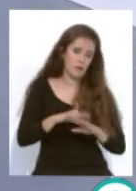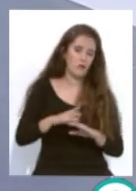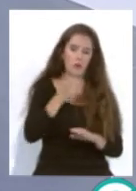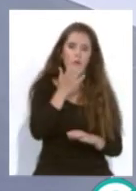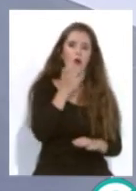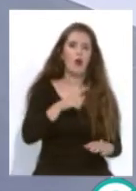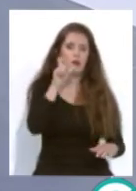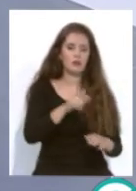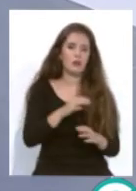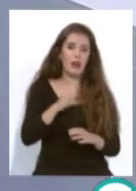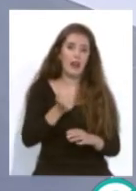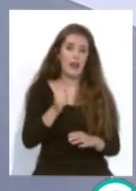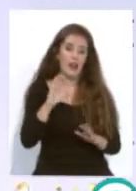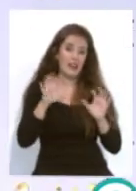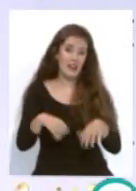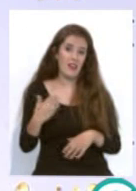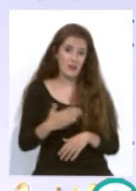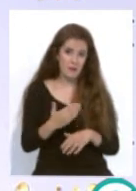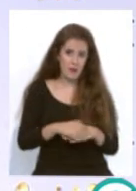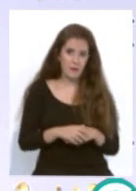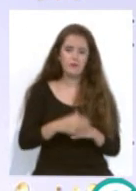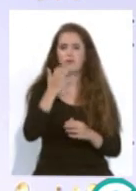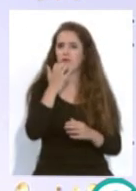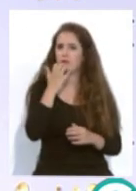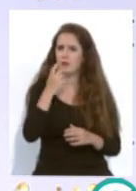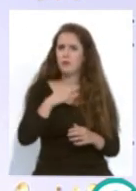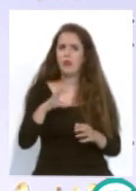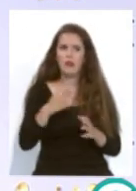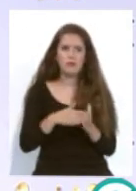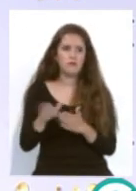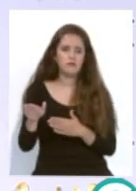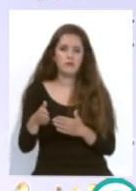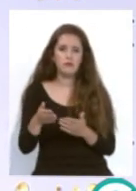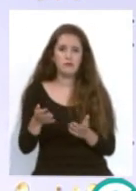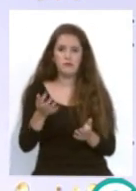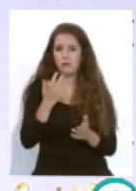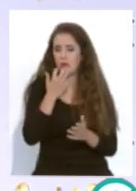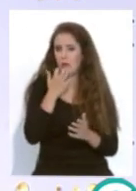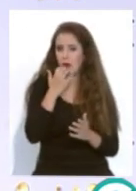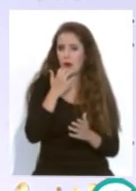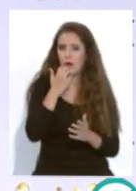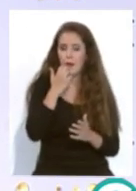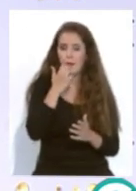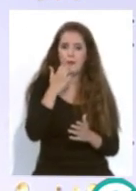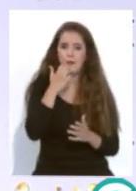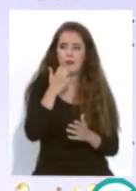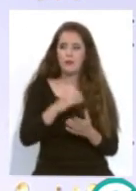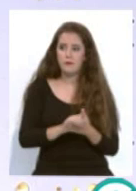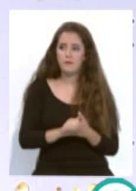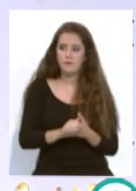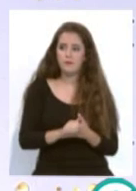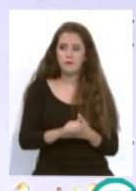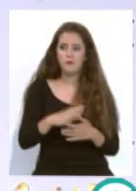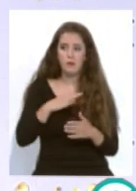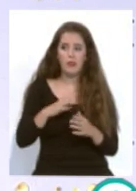en el Cádiz B incluso de reforzarse con jugadores o descartes del primer equipo que caso de Jauregui este año que ha estado cedido en segunda B que pueden al